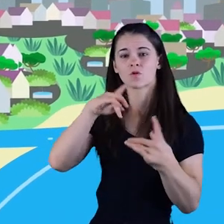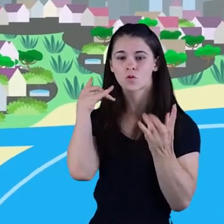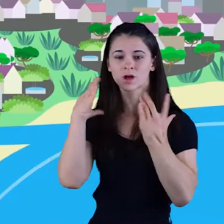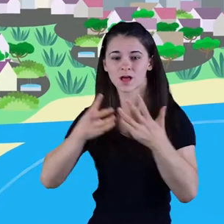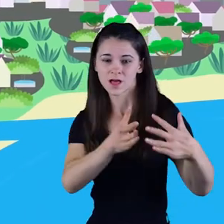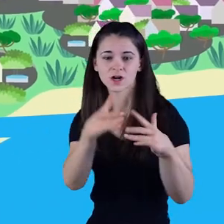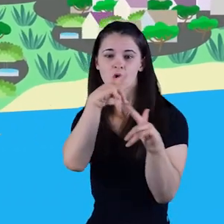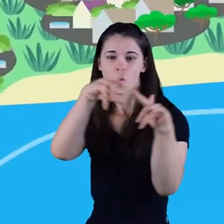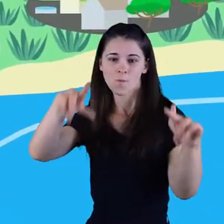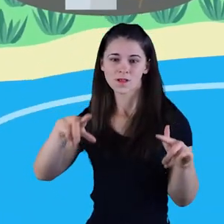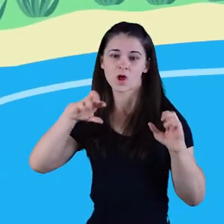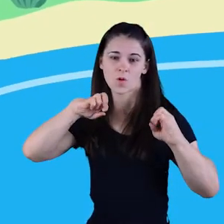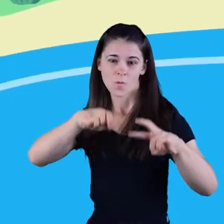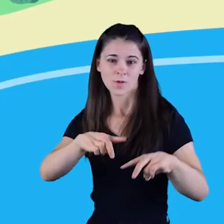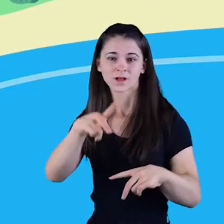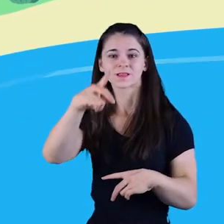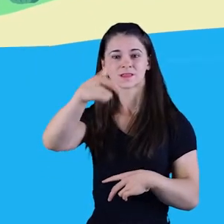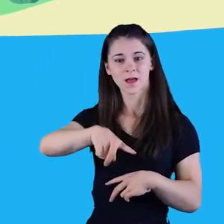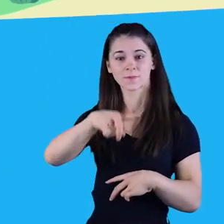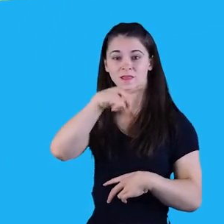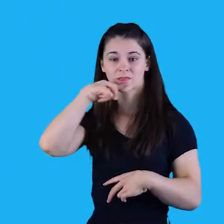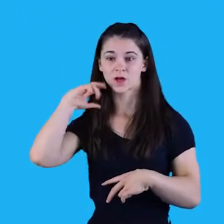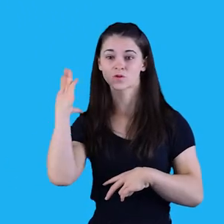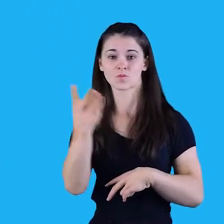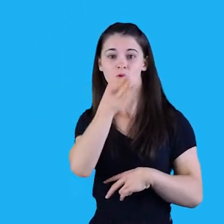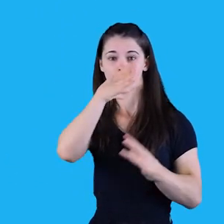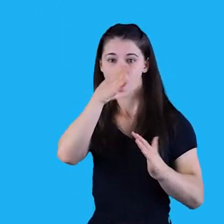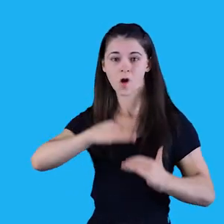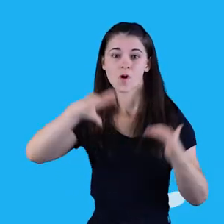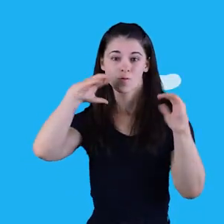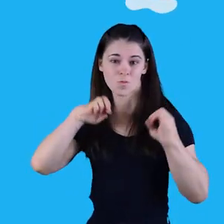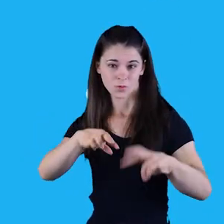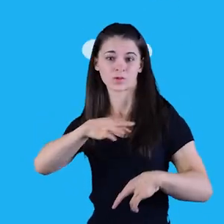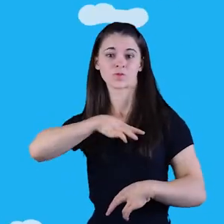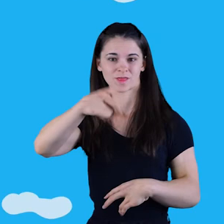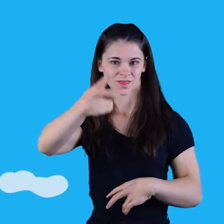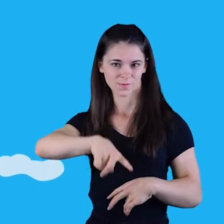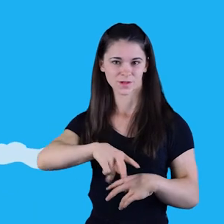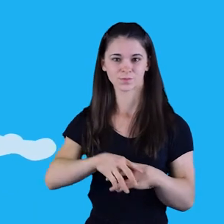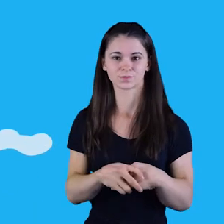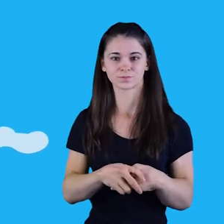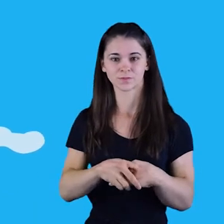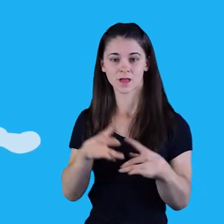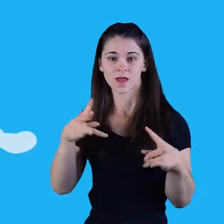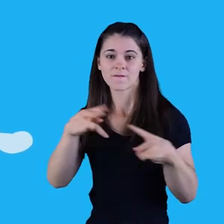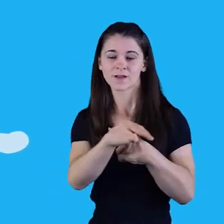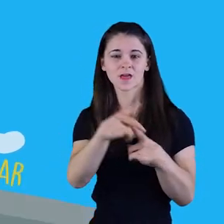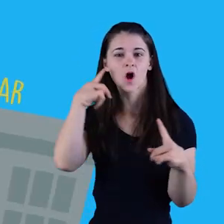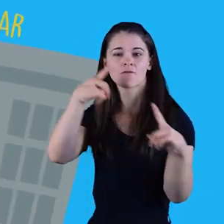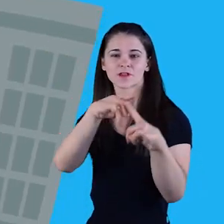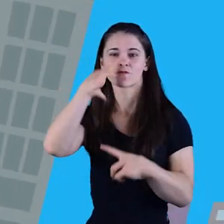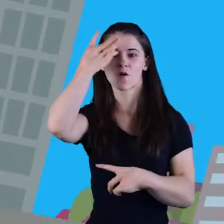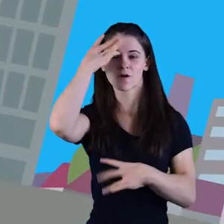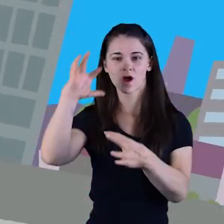nuestros ríos y humedales, además de agravar los daños causados por inundaciones. Evitarlo es el objetivo